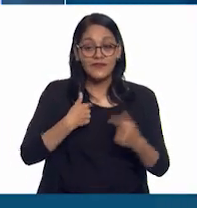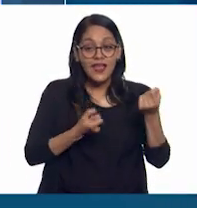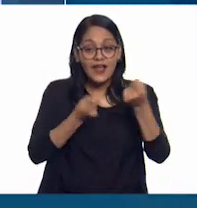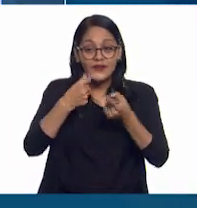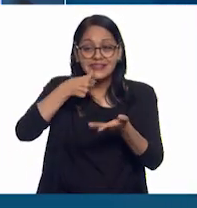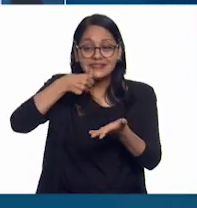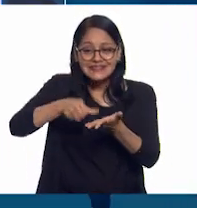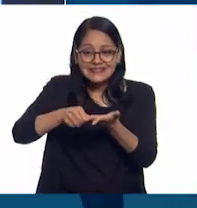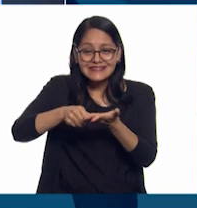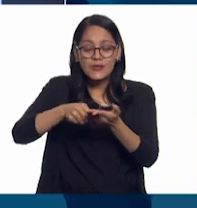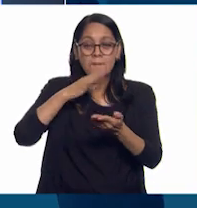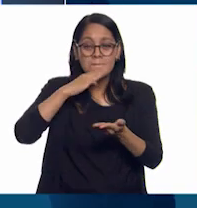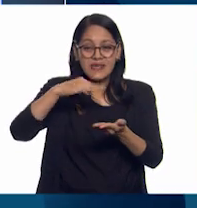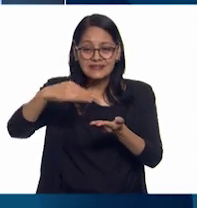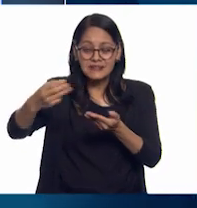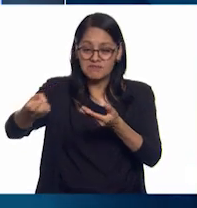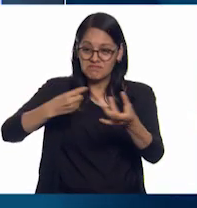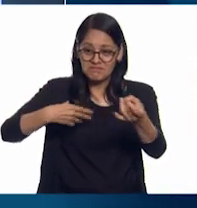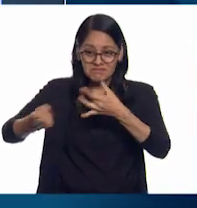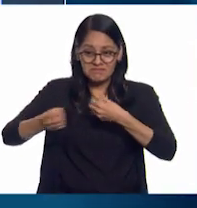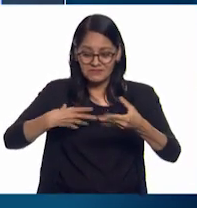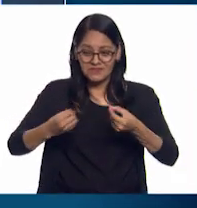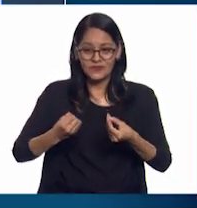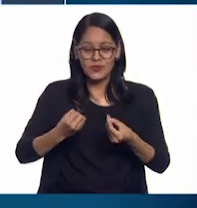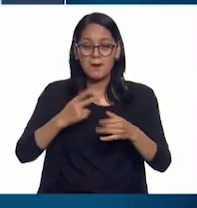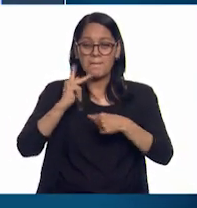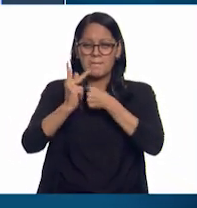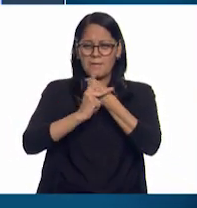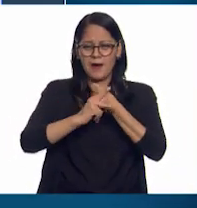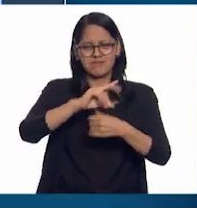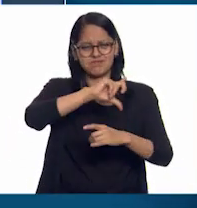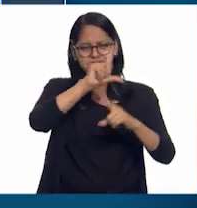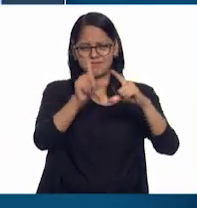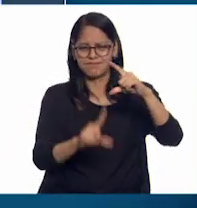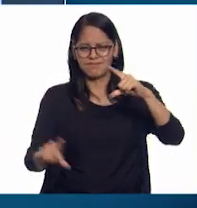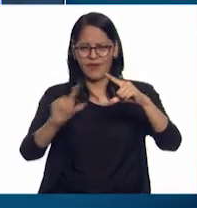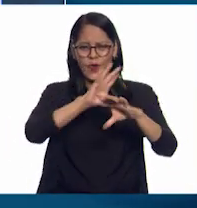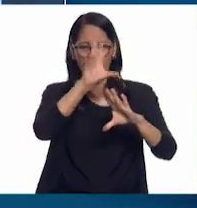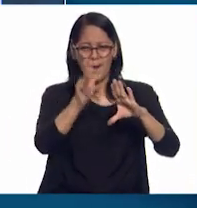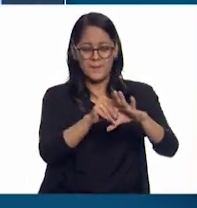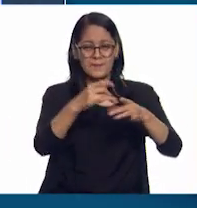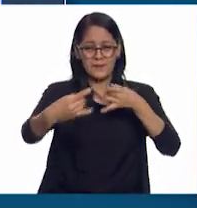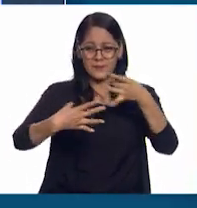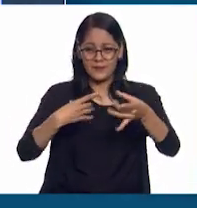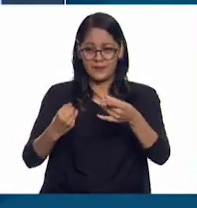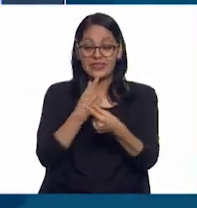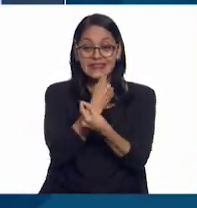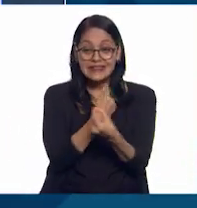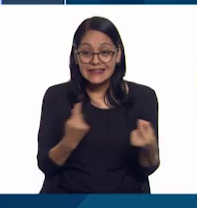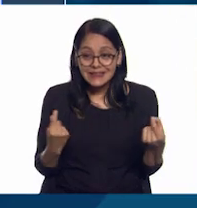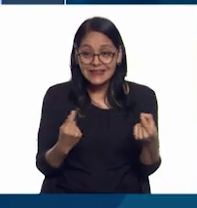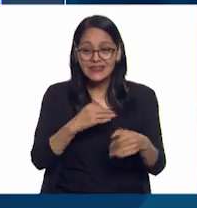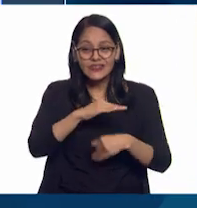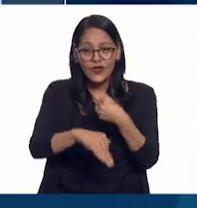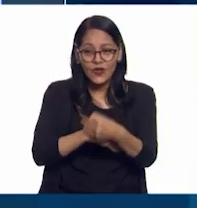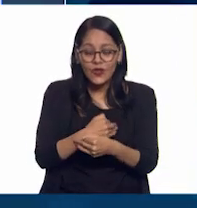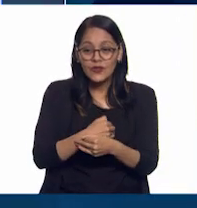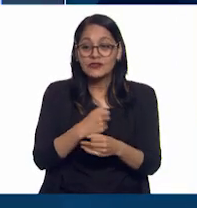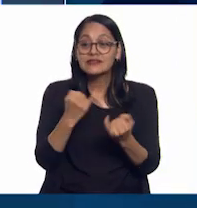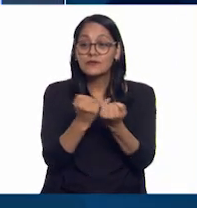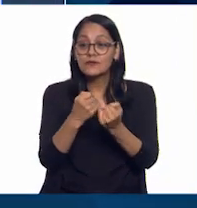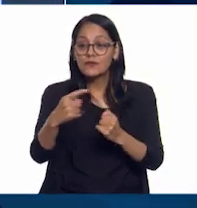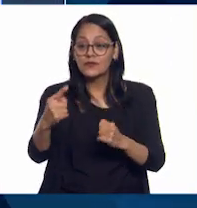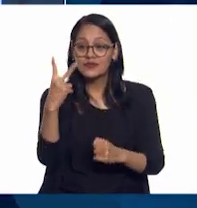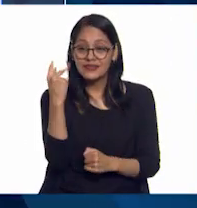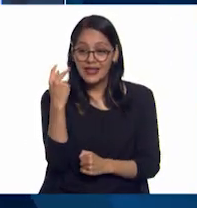cartas o mensajes de todas partes del país. ¡Y cada niño y niña que me ven desde